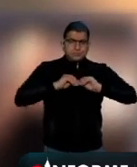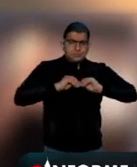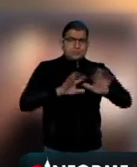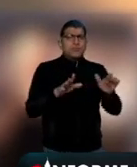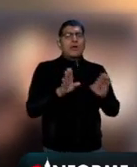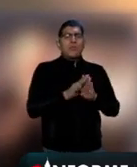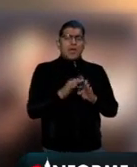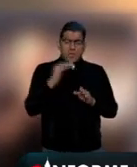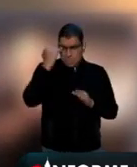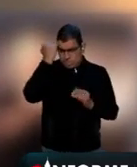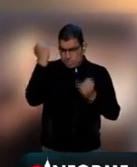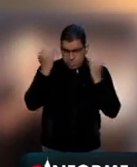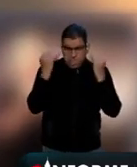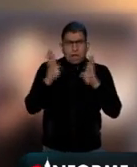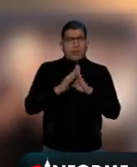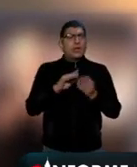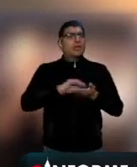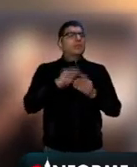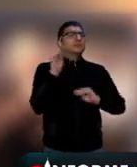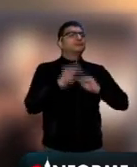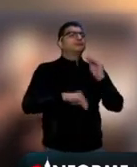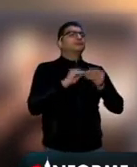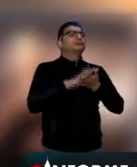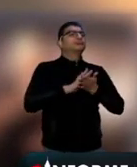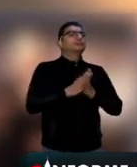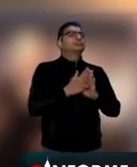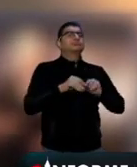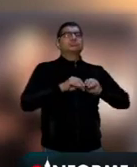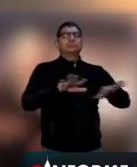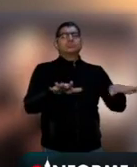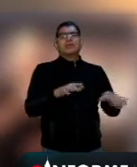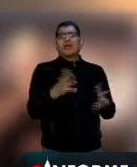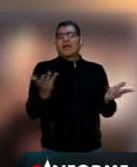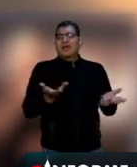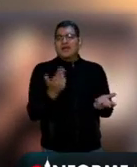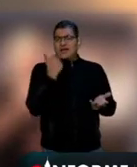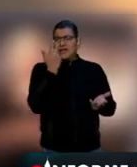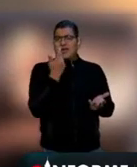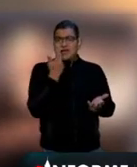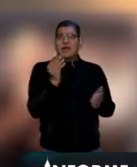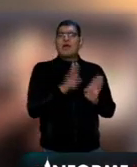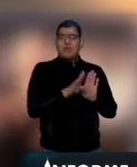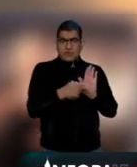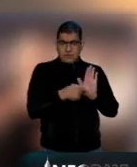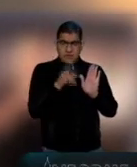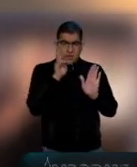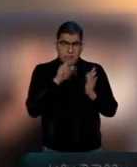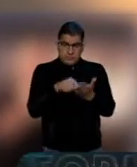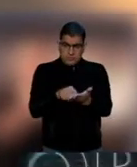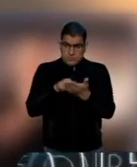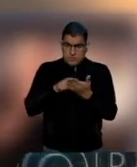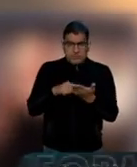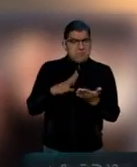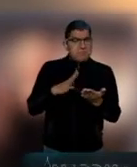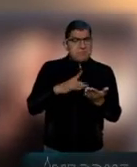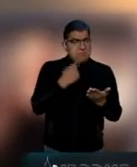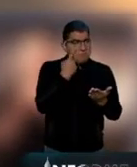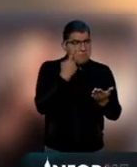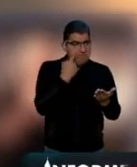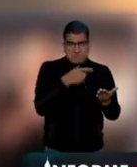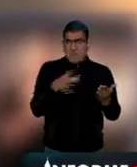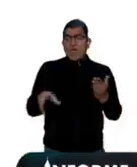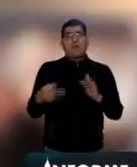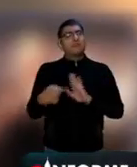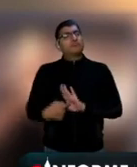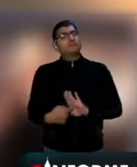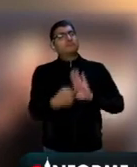una interpretación que les convenía. ¿A qué me refiero? A que nunca vimos los documentos. Nadie sacó los